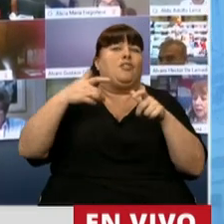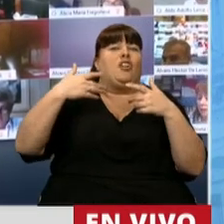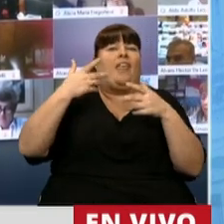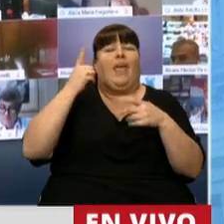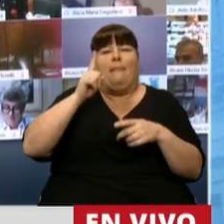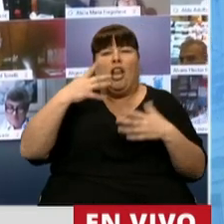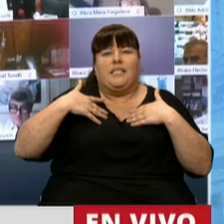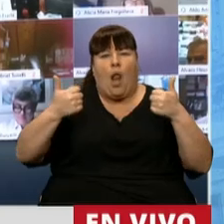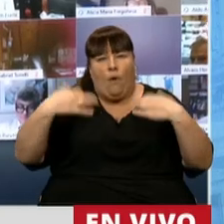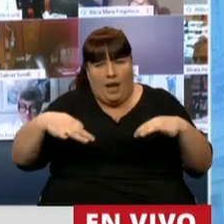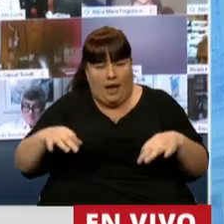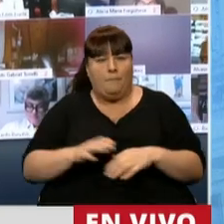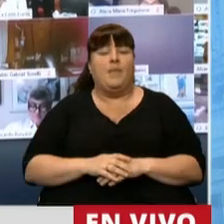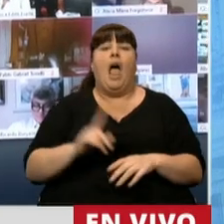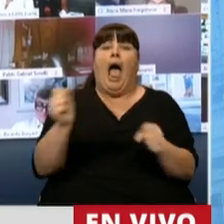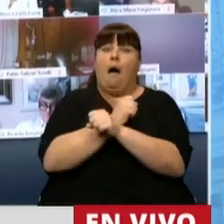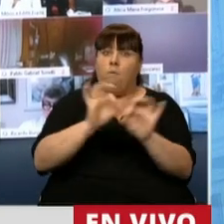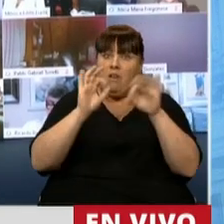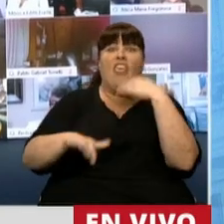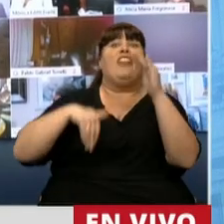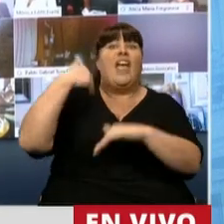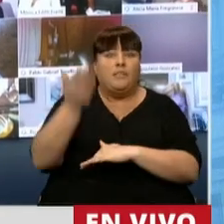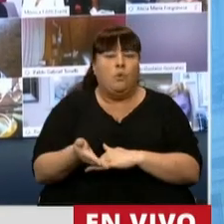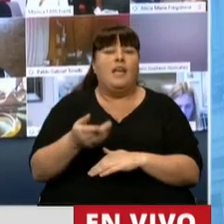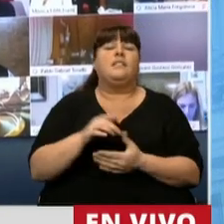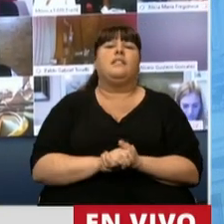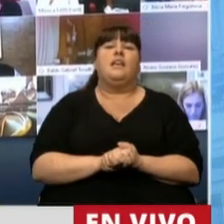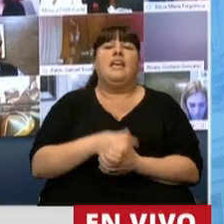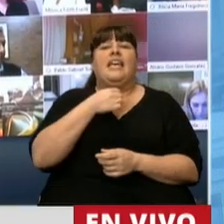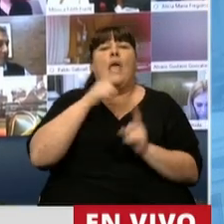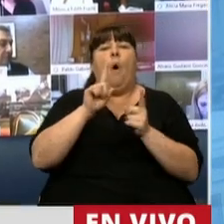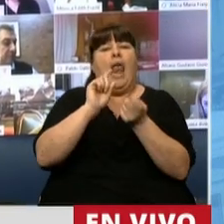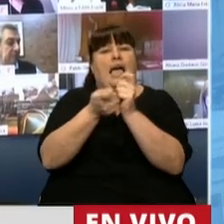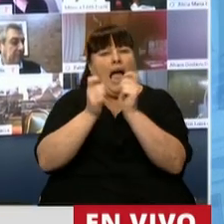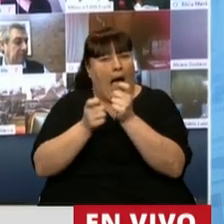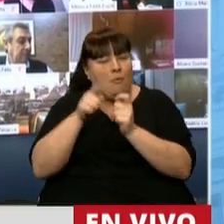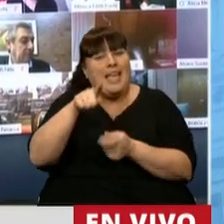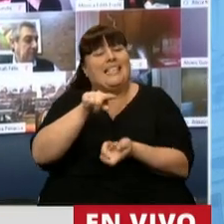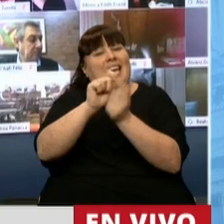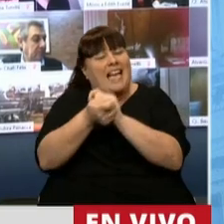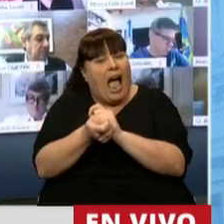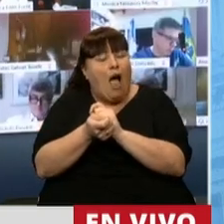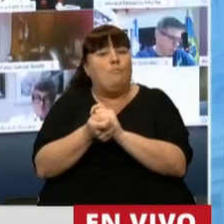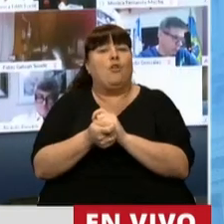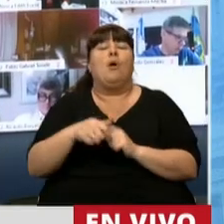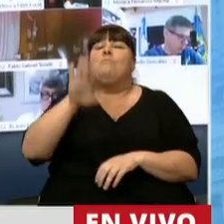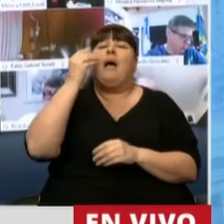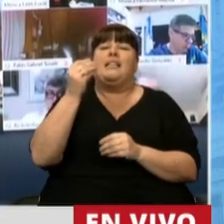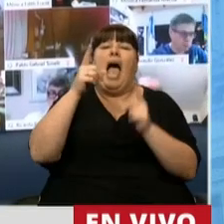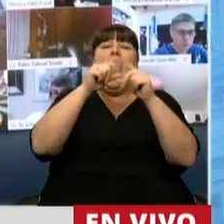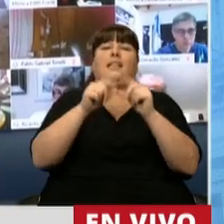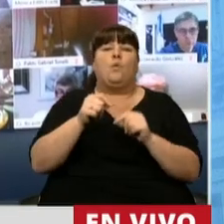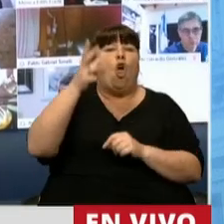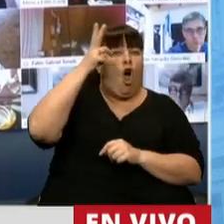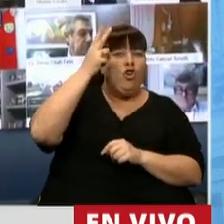riesgo. Con posterioridad a la aprobación, se pretendió imponer una serie de cambios y esos cambios se encuentran principalmente en los